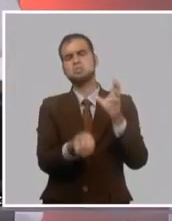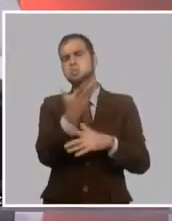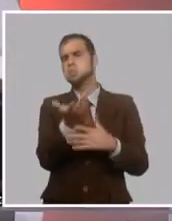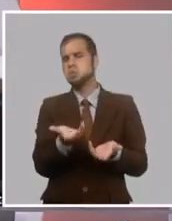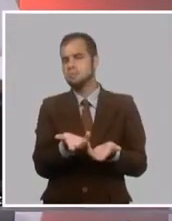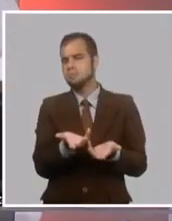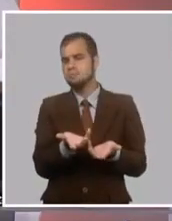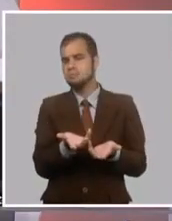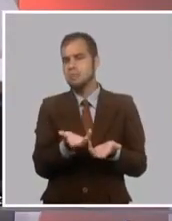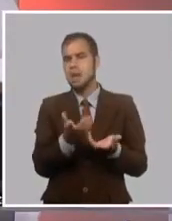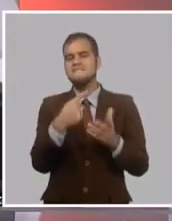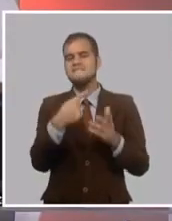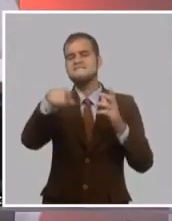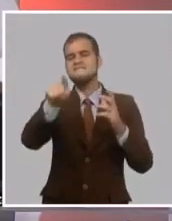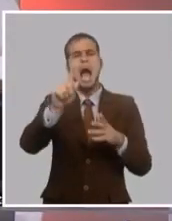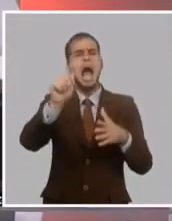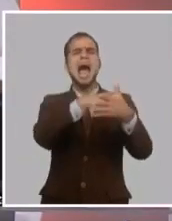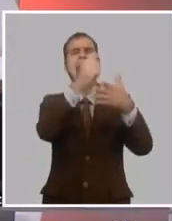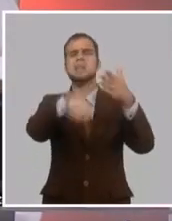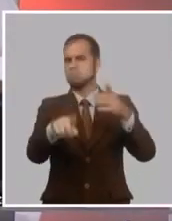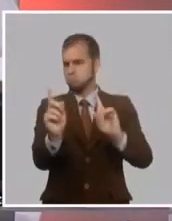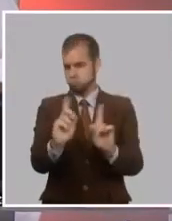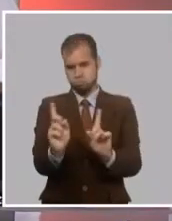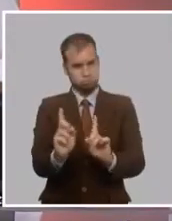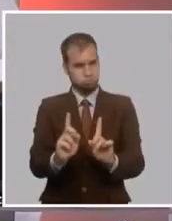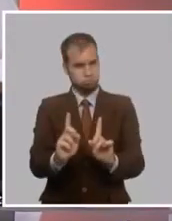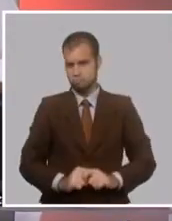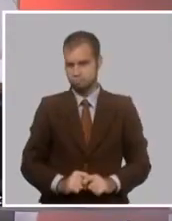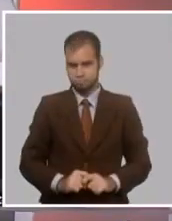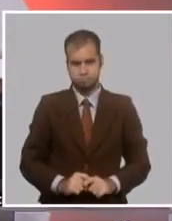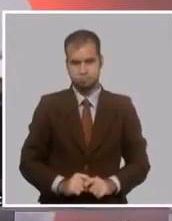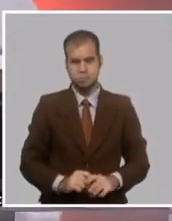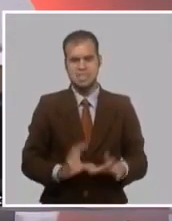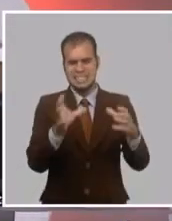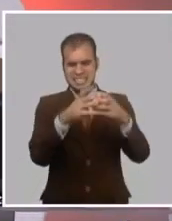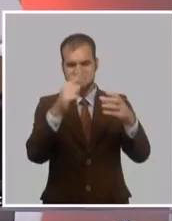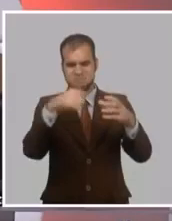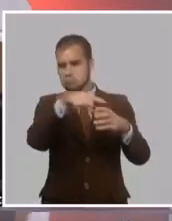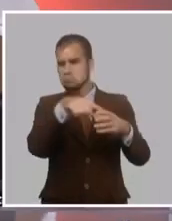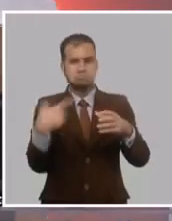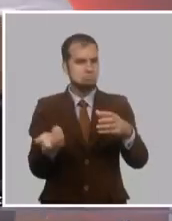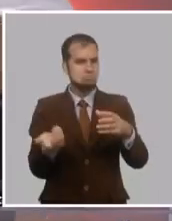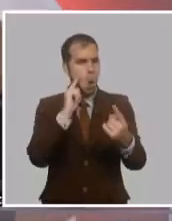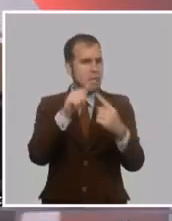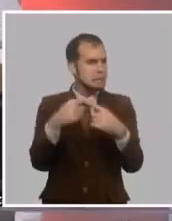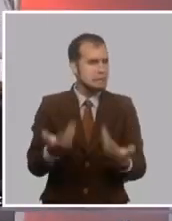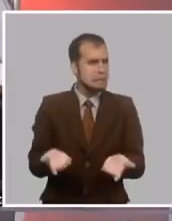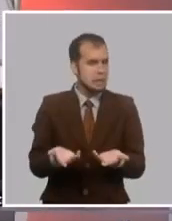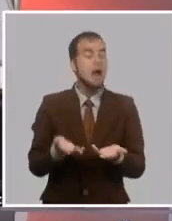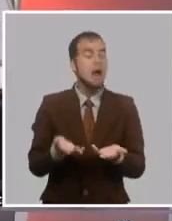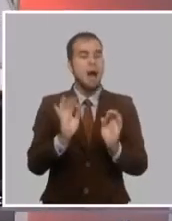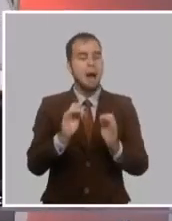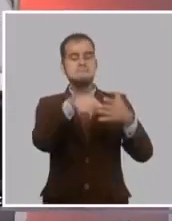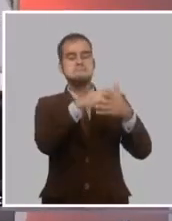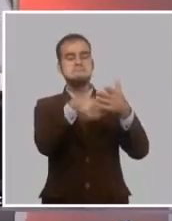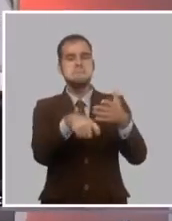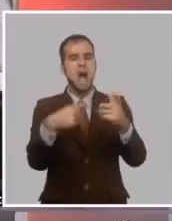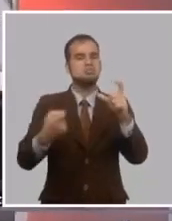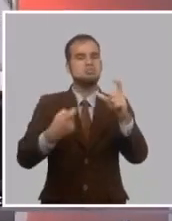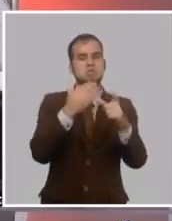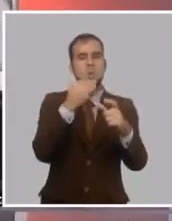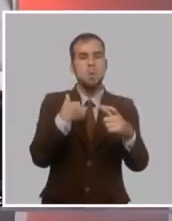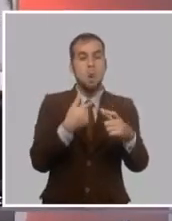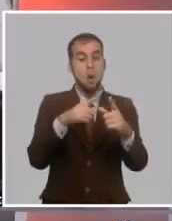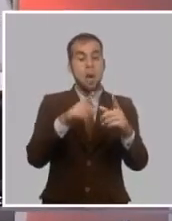para ir a unas elecciones, no fue un partido electoral, fue un partido para organizar una guerra que daría pie a una república, que no